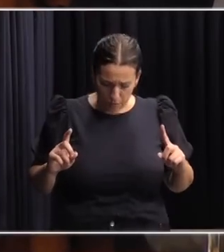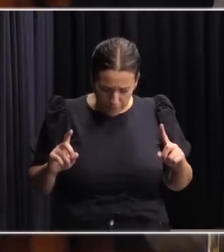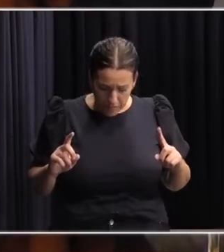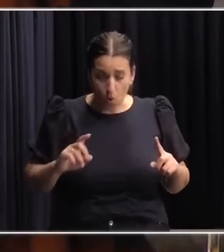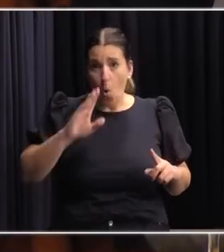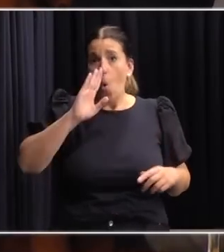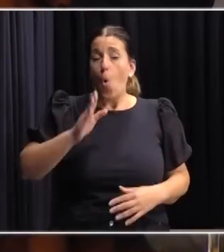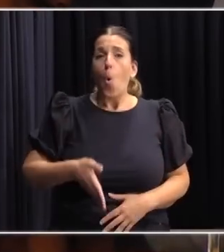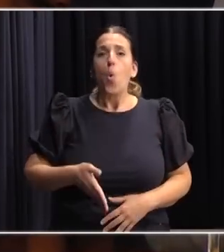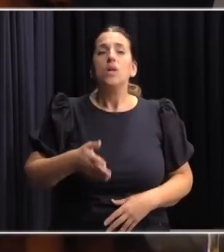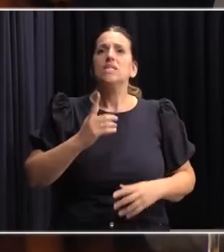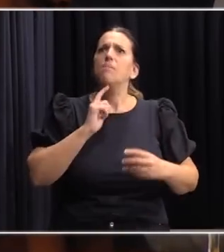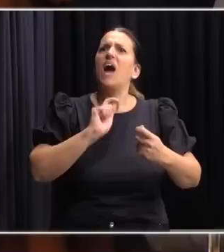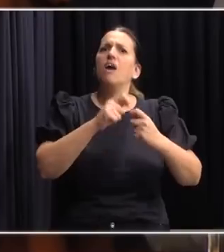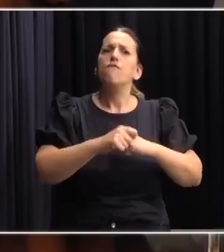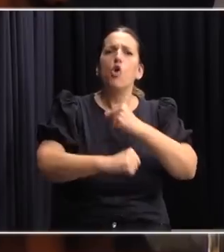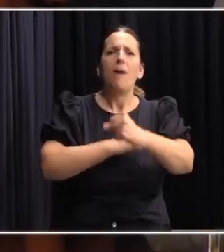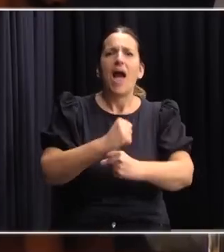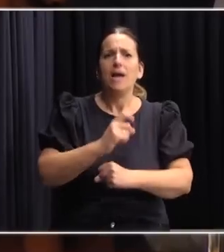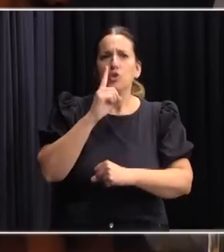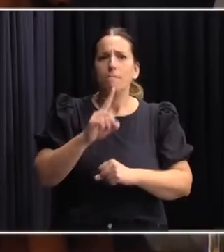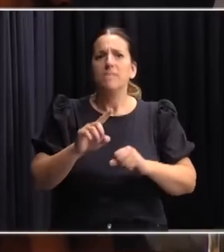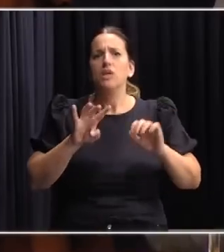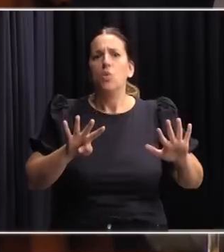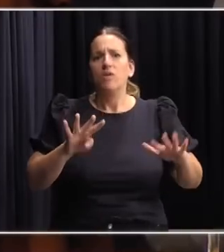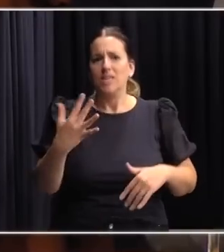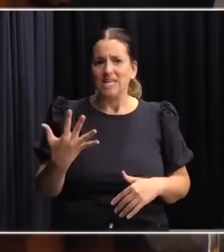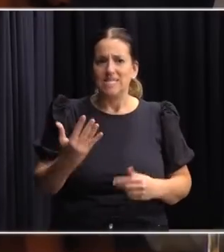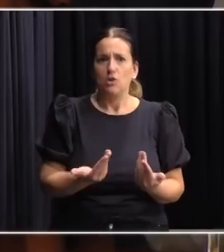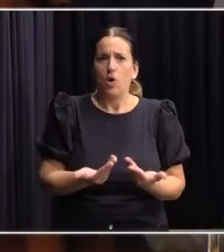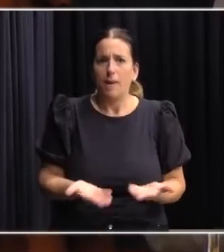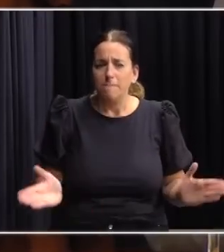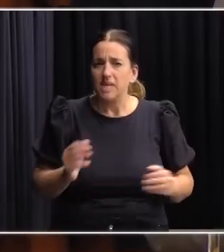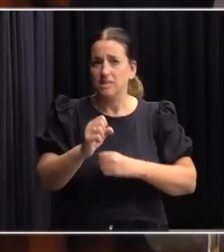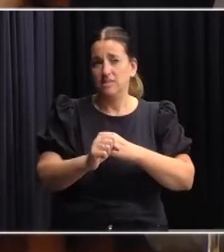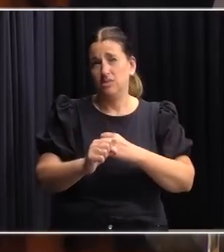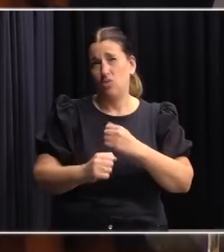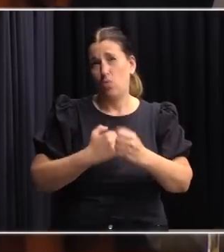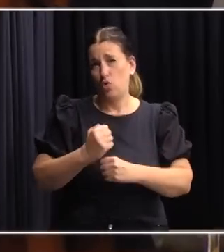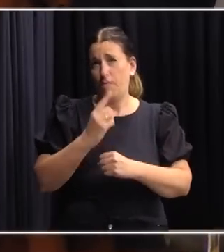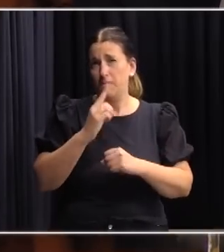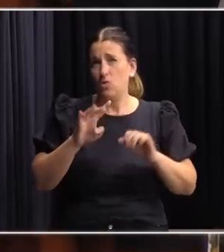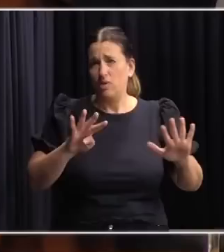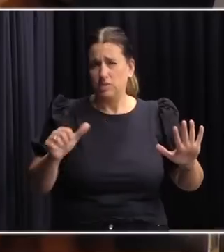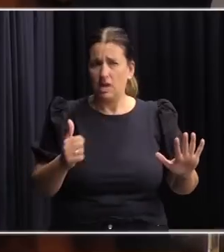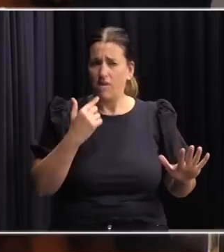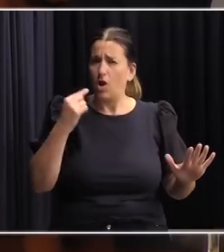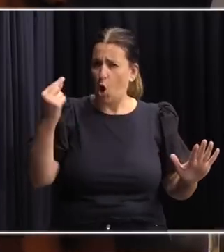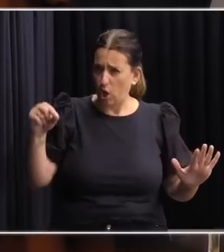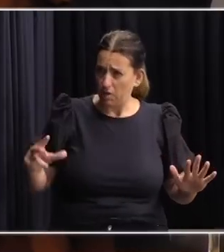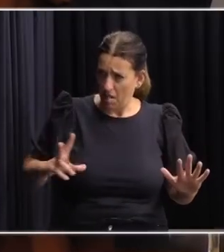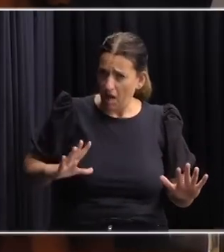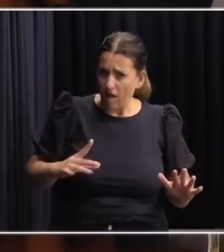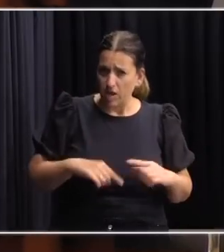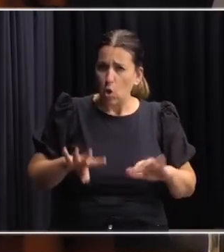La última reforma grande, la del año 95, que empieza a regir en el 96, tuvo, corrigime, Rodolfo, nueve meses de